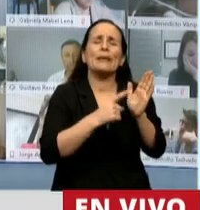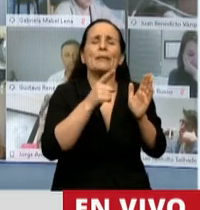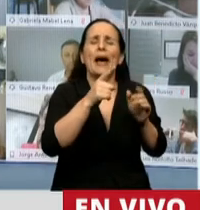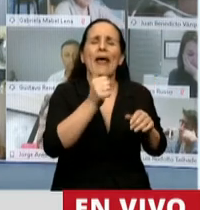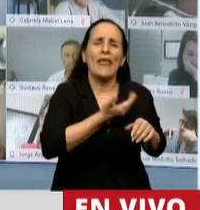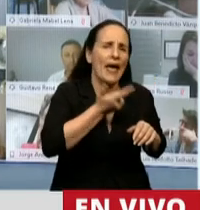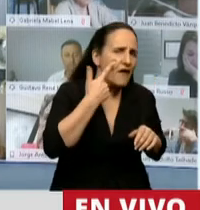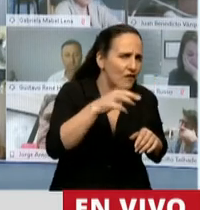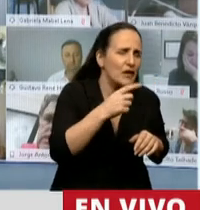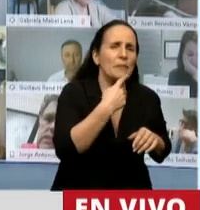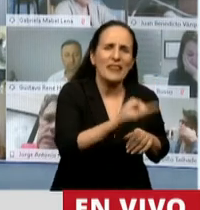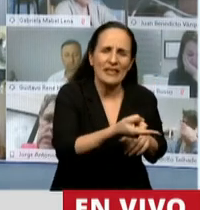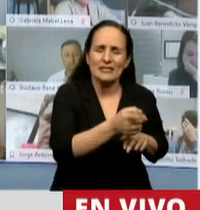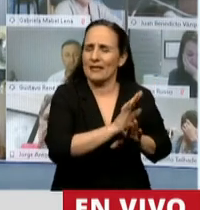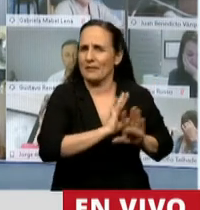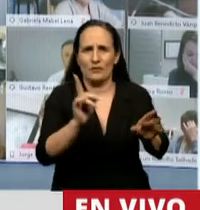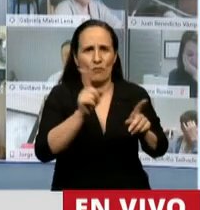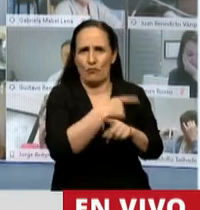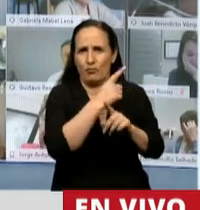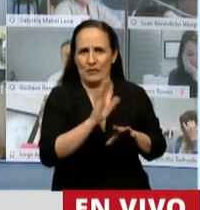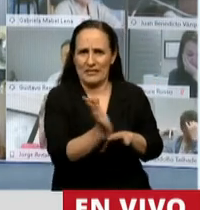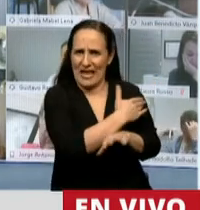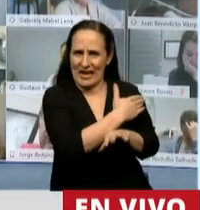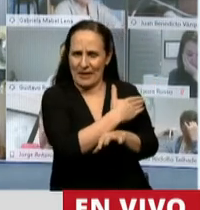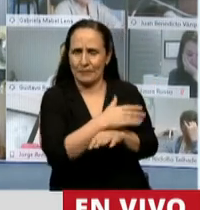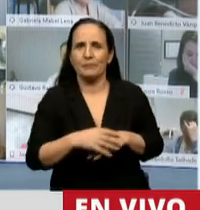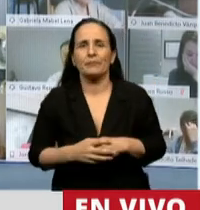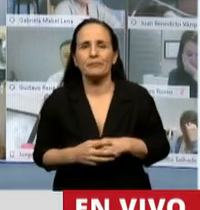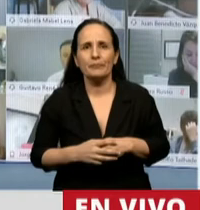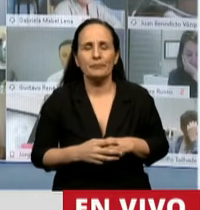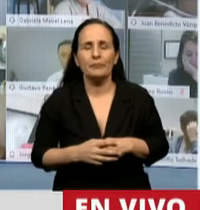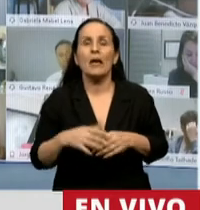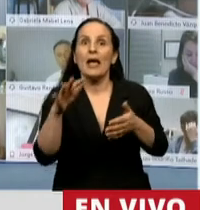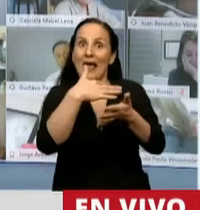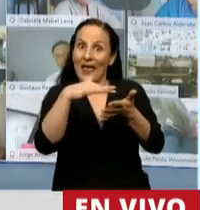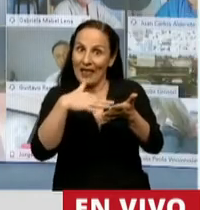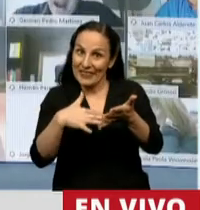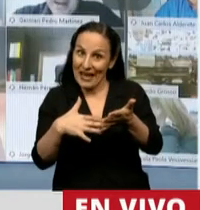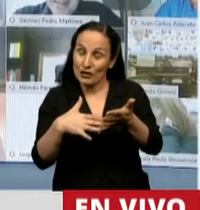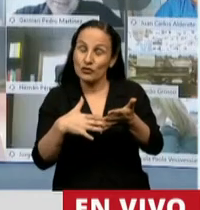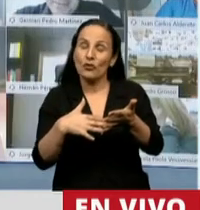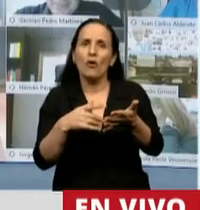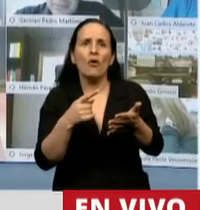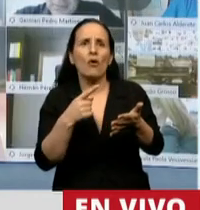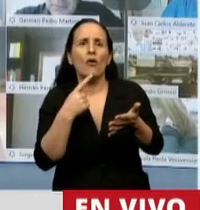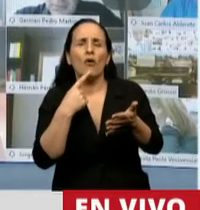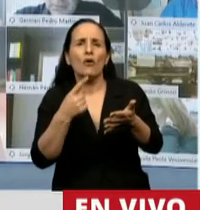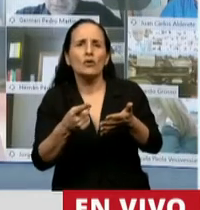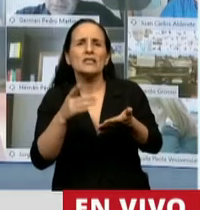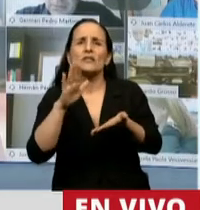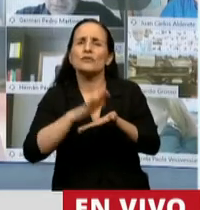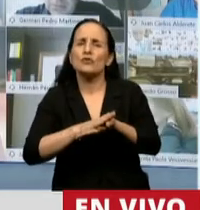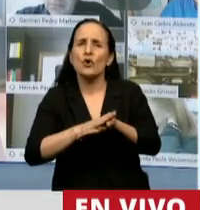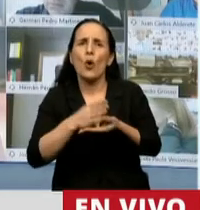Administración Federal de Ingresos Públicos. Y luego continúa en lo que concierne a las